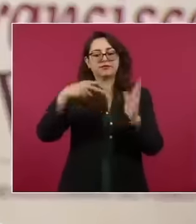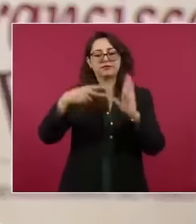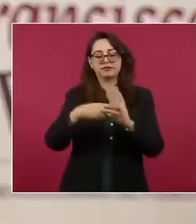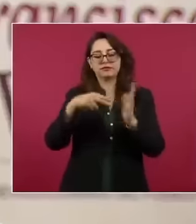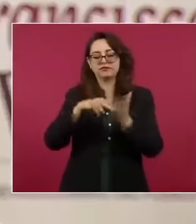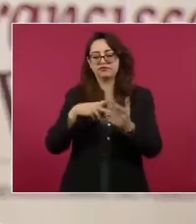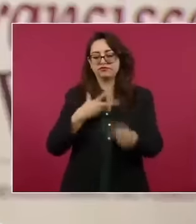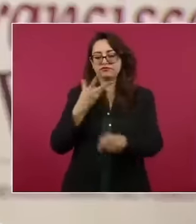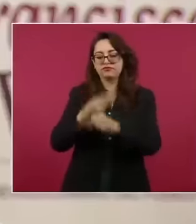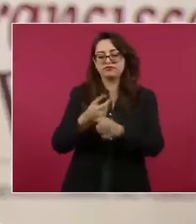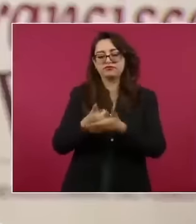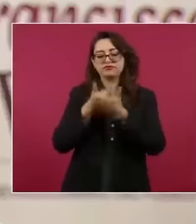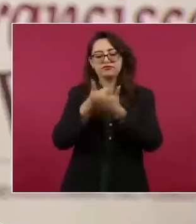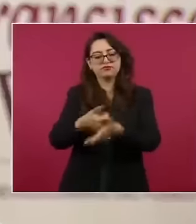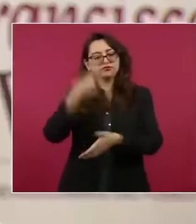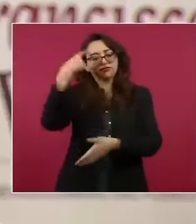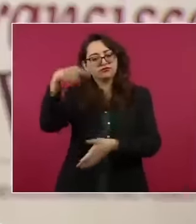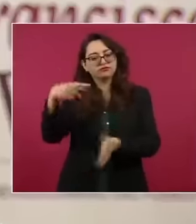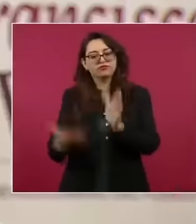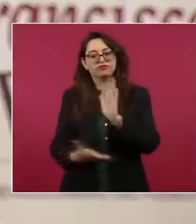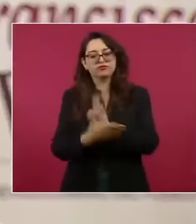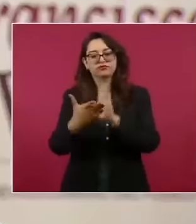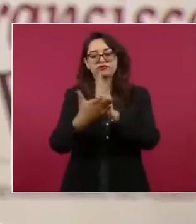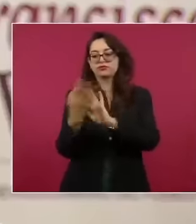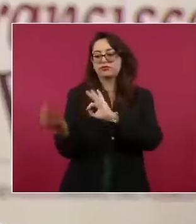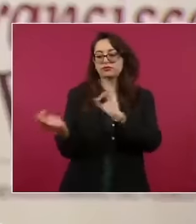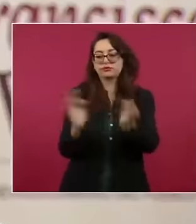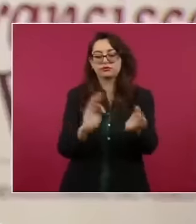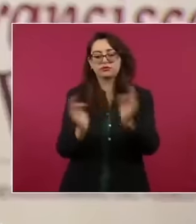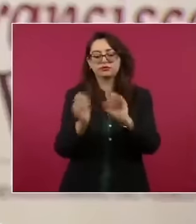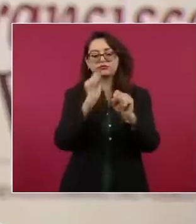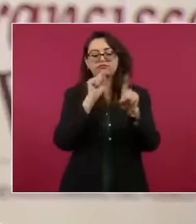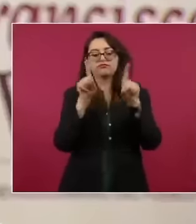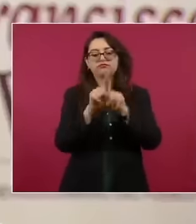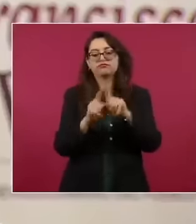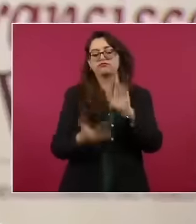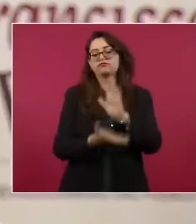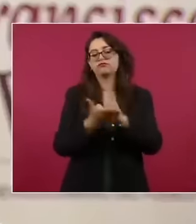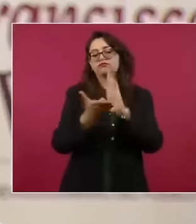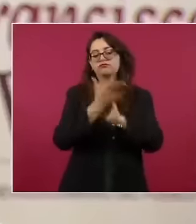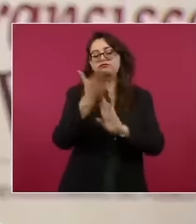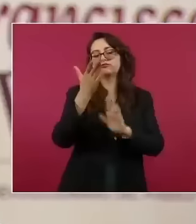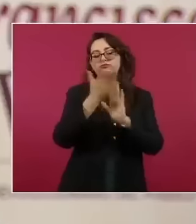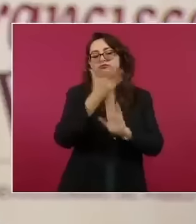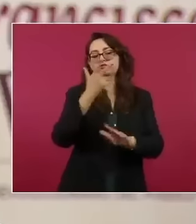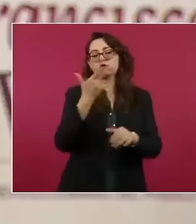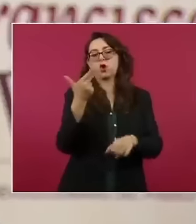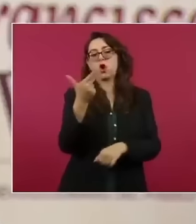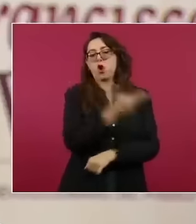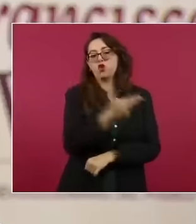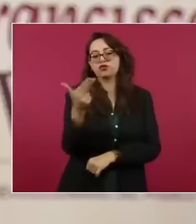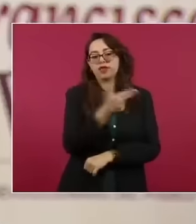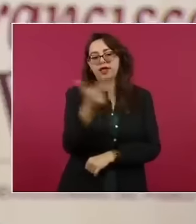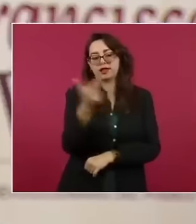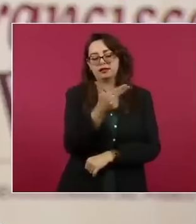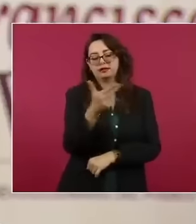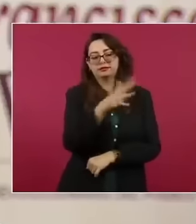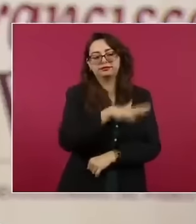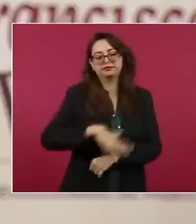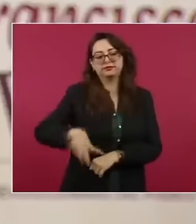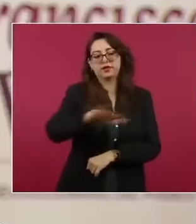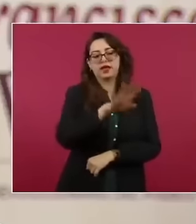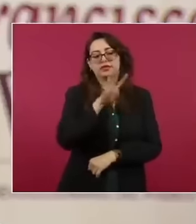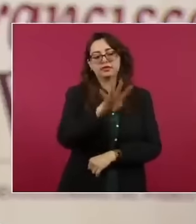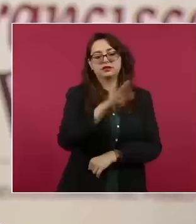proyecto materializando la construcción del Hotel Tren Maya en Chichen Itza, el cual fue proyectado en un polígono de 19 hectáreas, localizado a